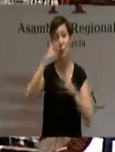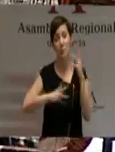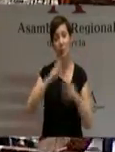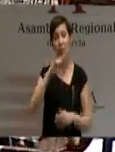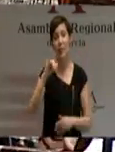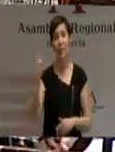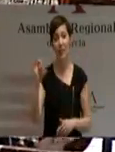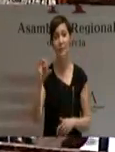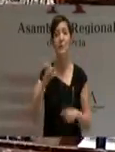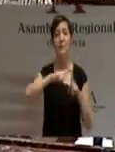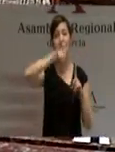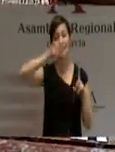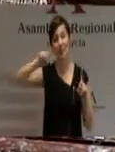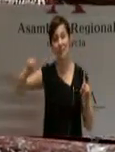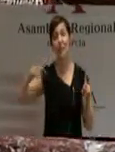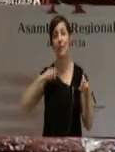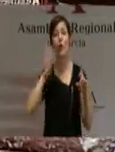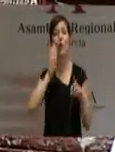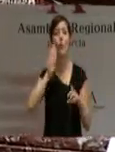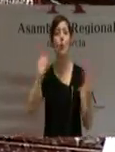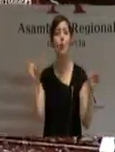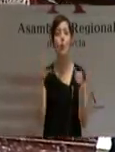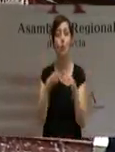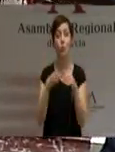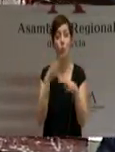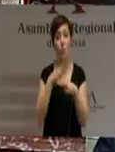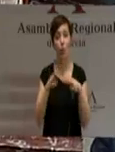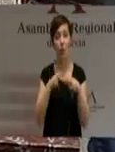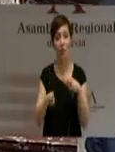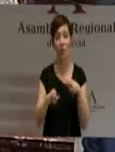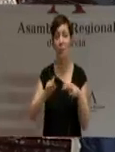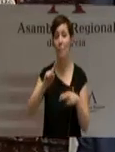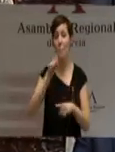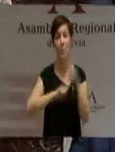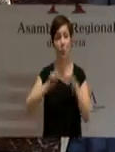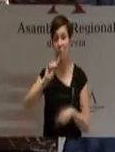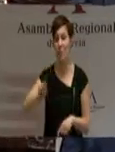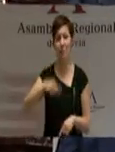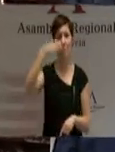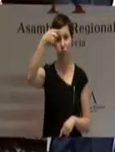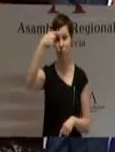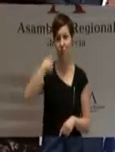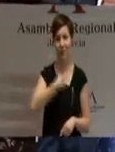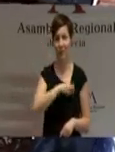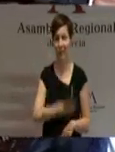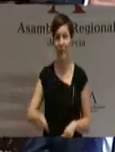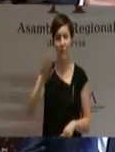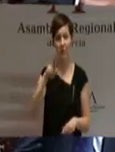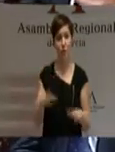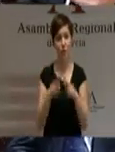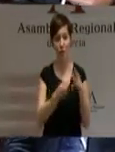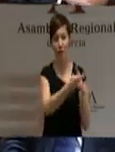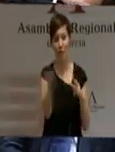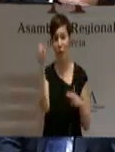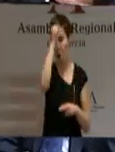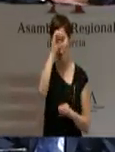la corrupción política constituye uno de los problemas para la sociedad española. O admitimos esto como un hecho o